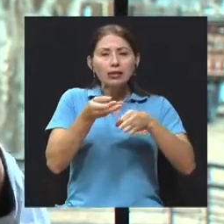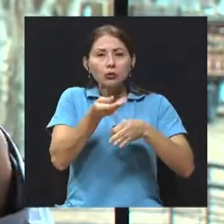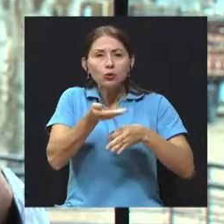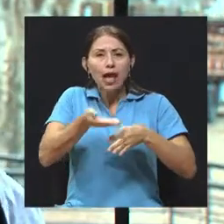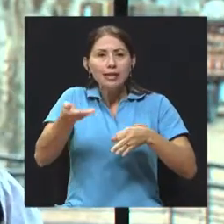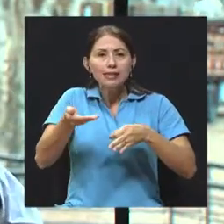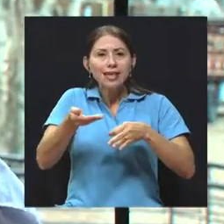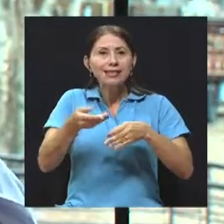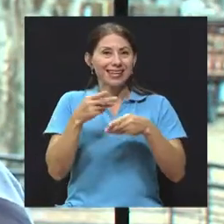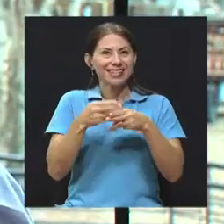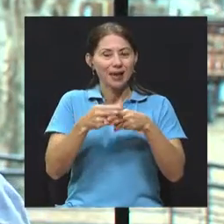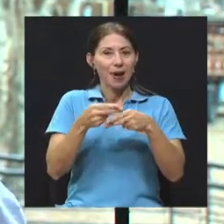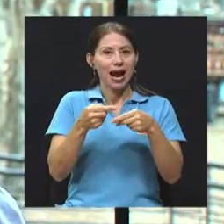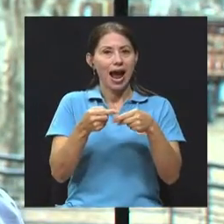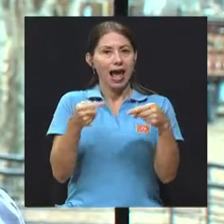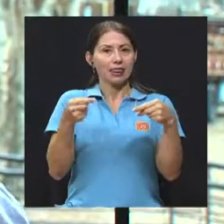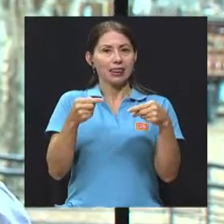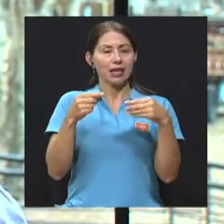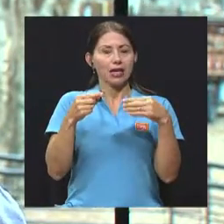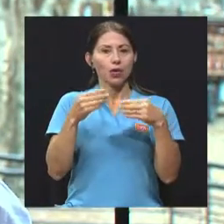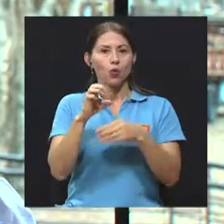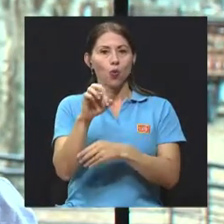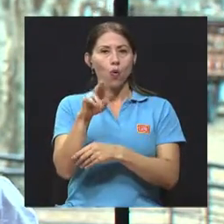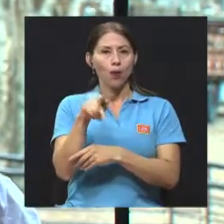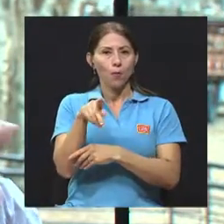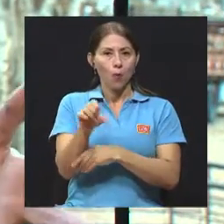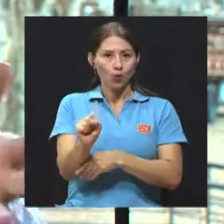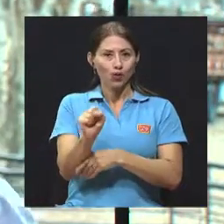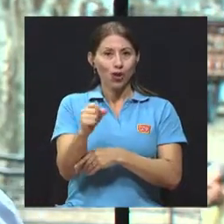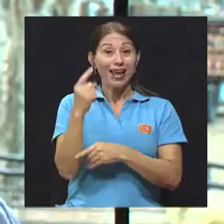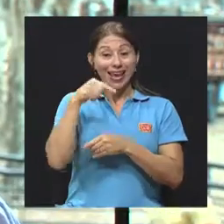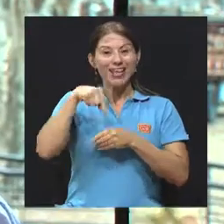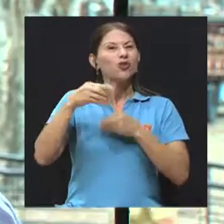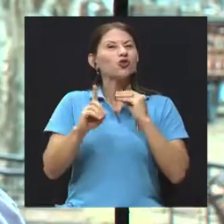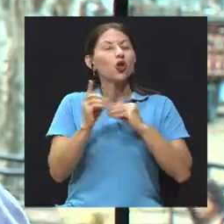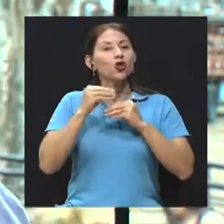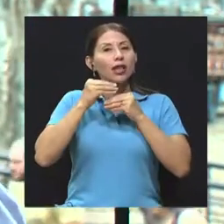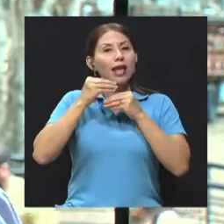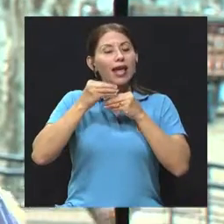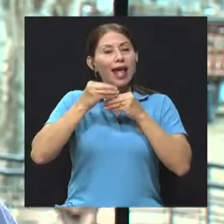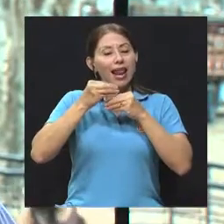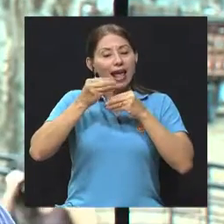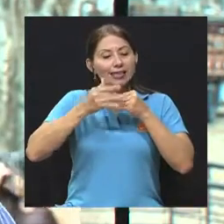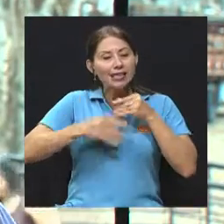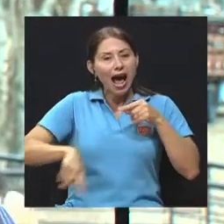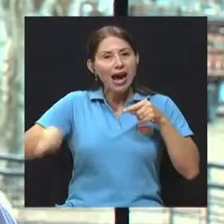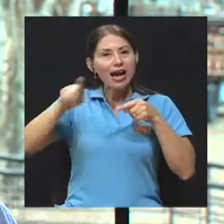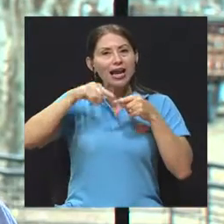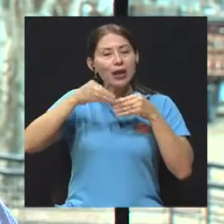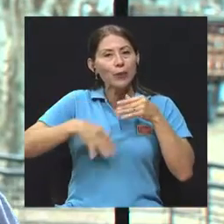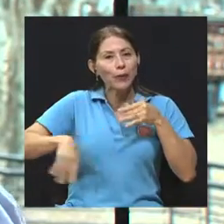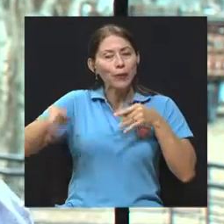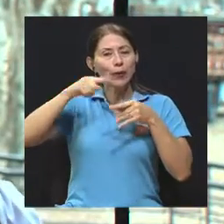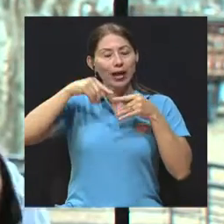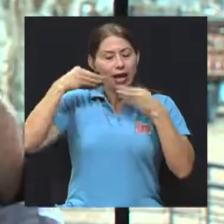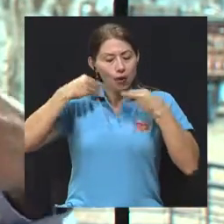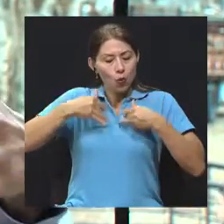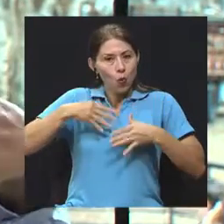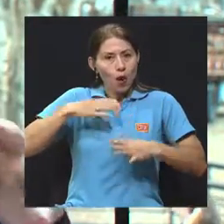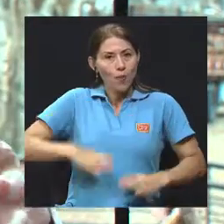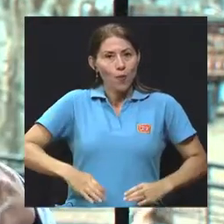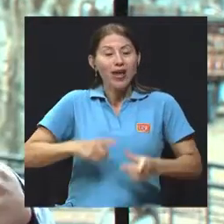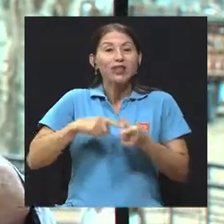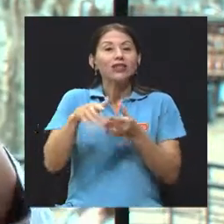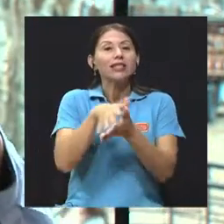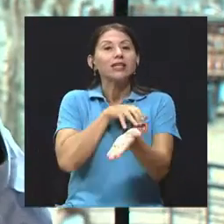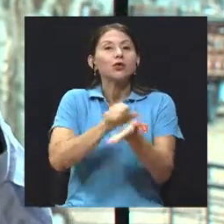circulan en la sangre, combaten virus, bacterias, parásitos, células que se están transformando en cáncer, las destruyen. Esa